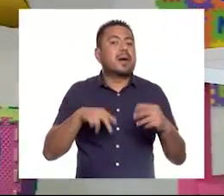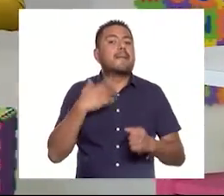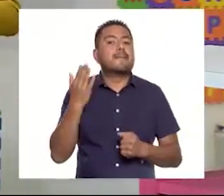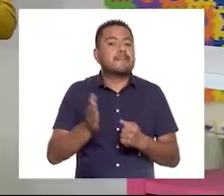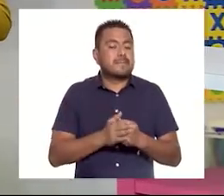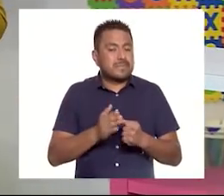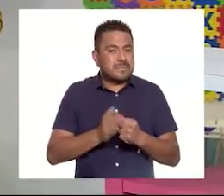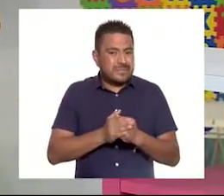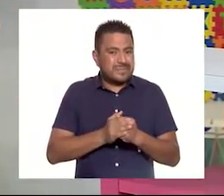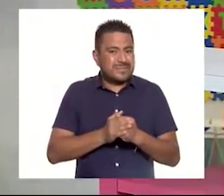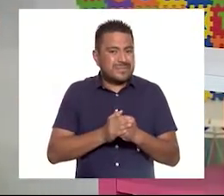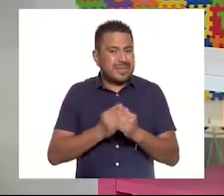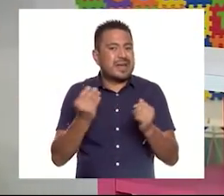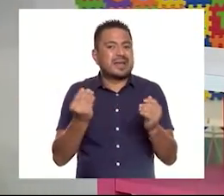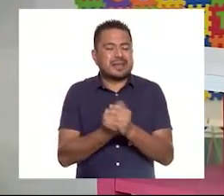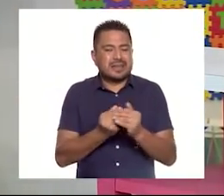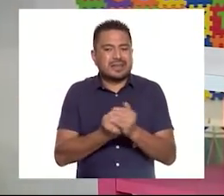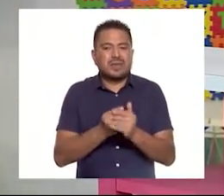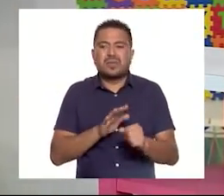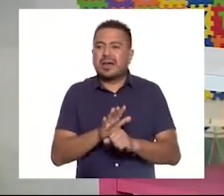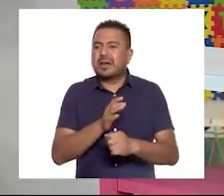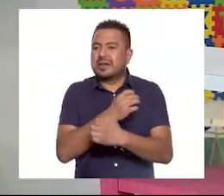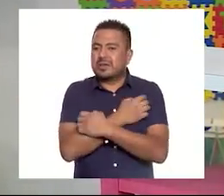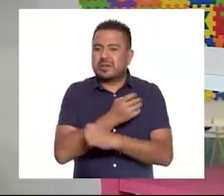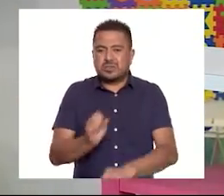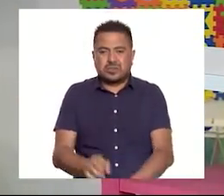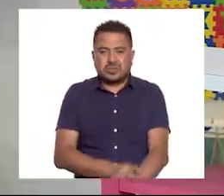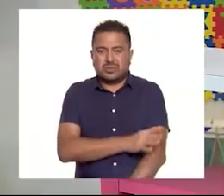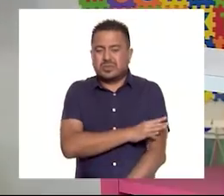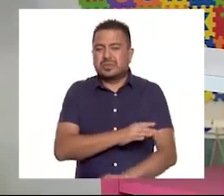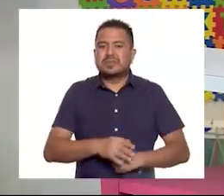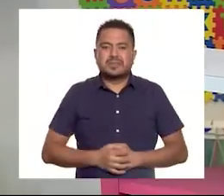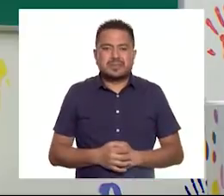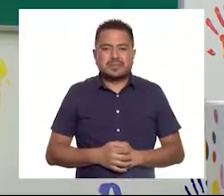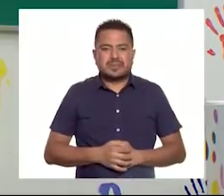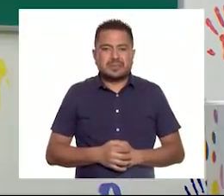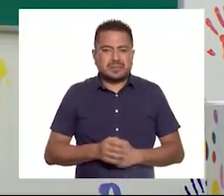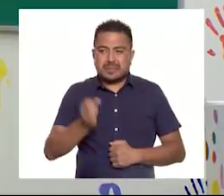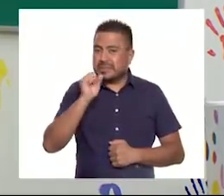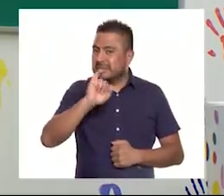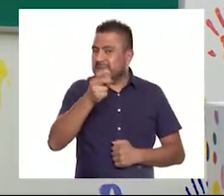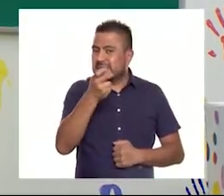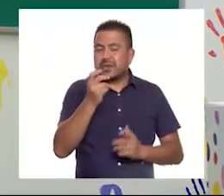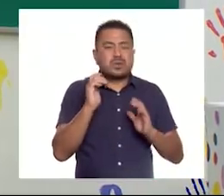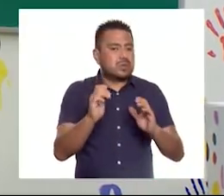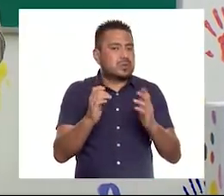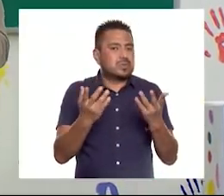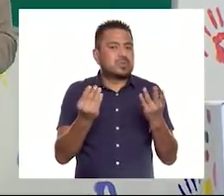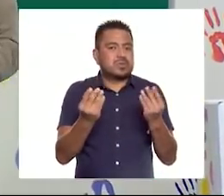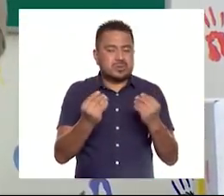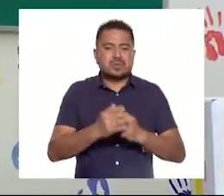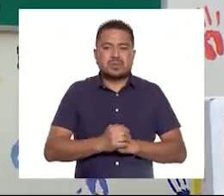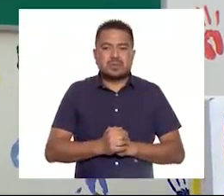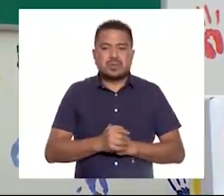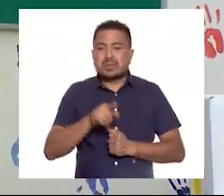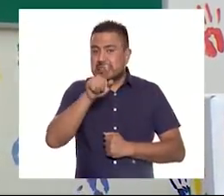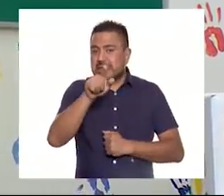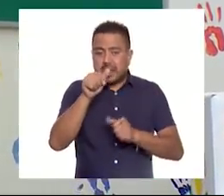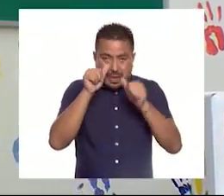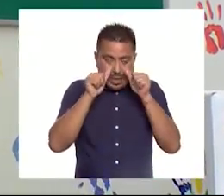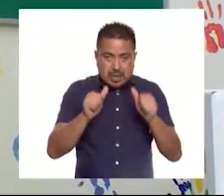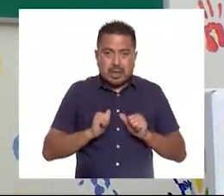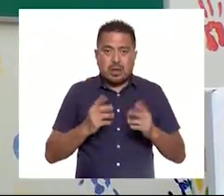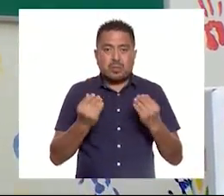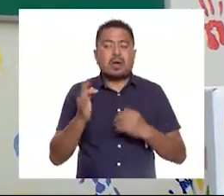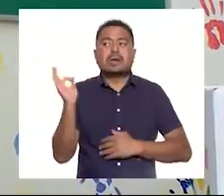en nuestra próxima clase de educación socioemocional. Así es, cuídense mucho. Para ti que pusiste mucha